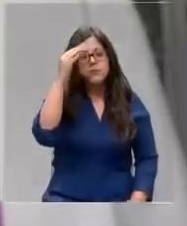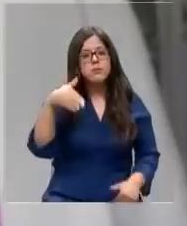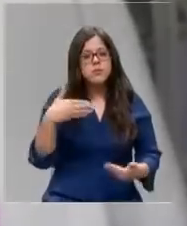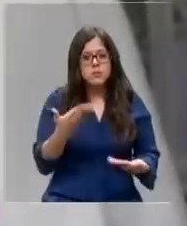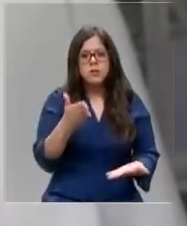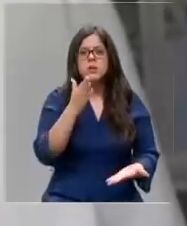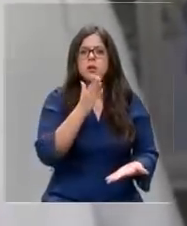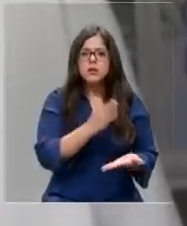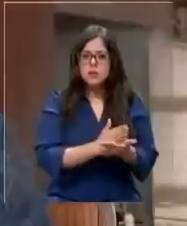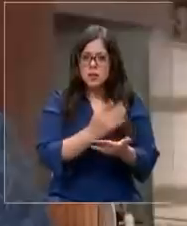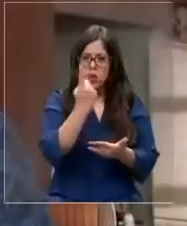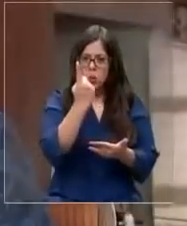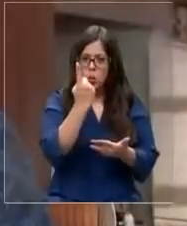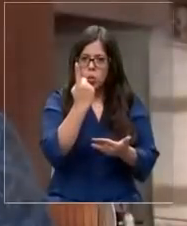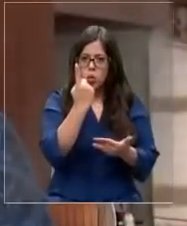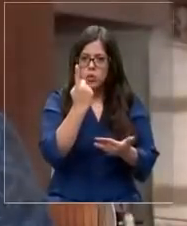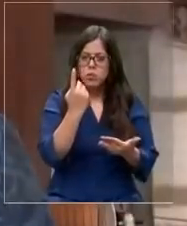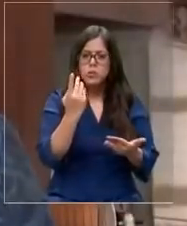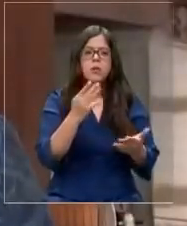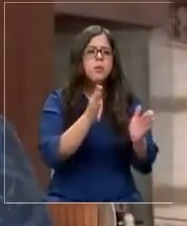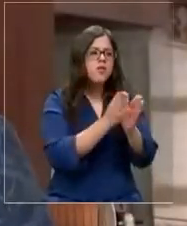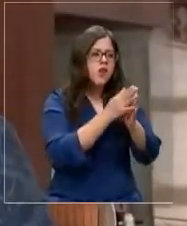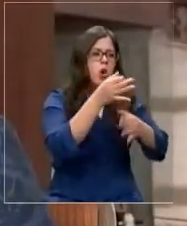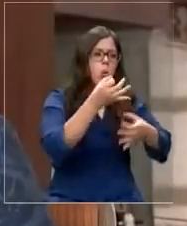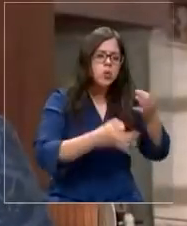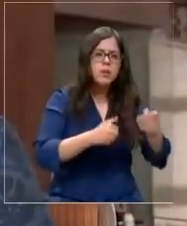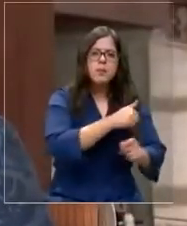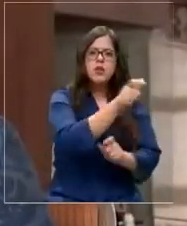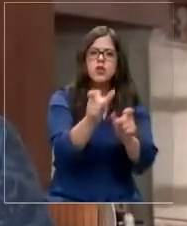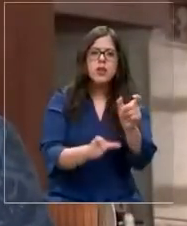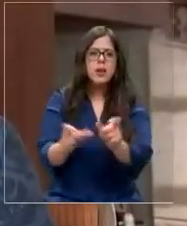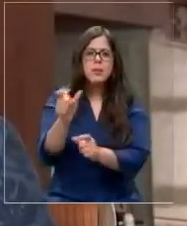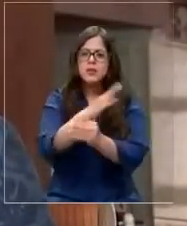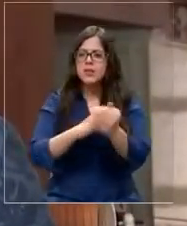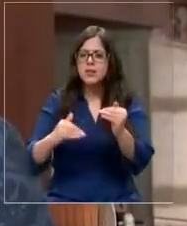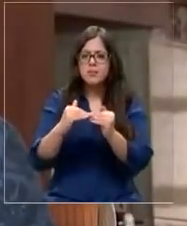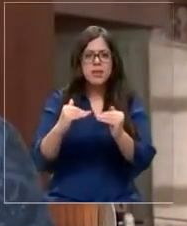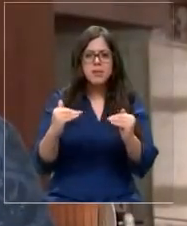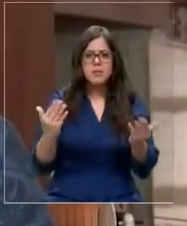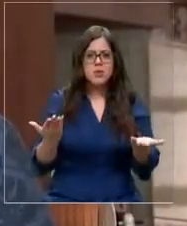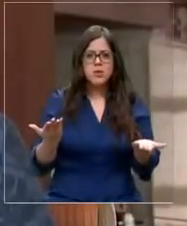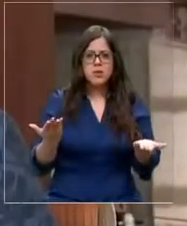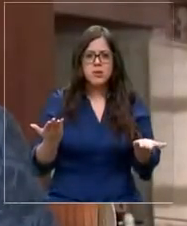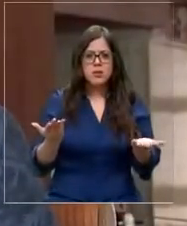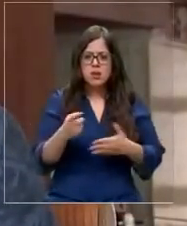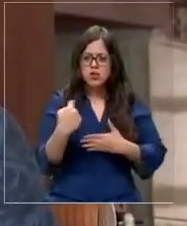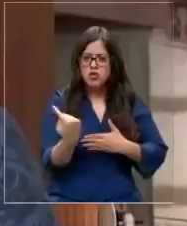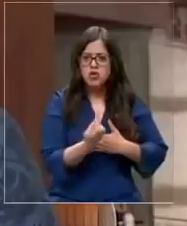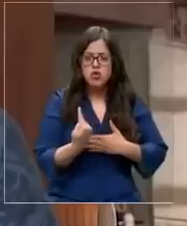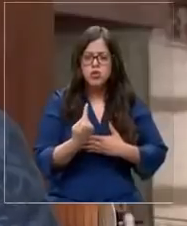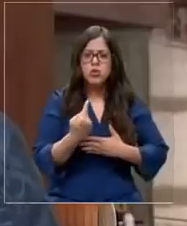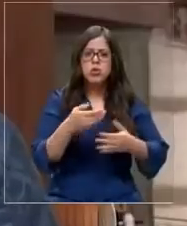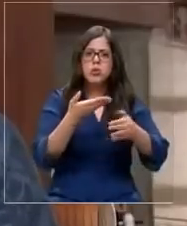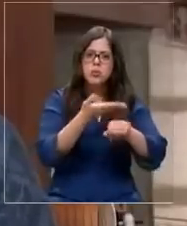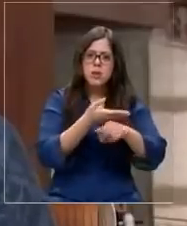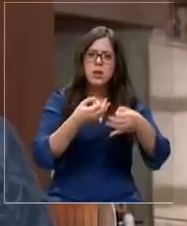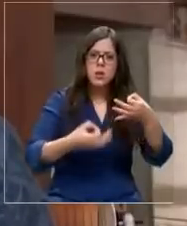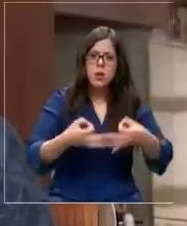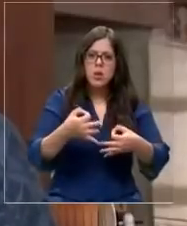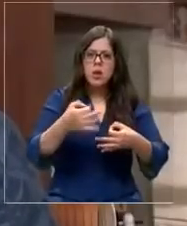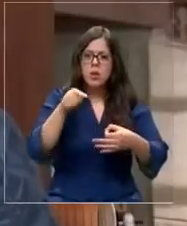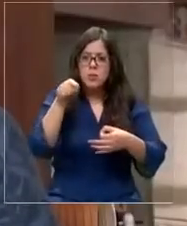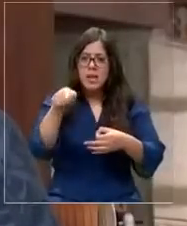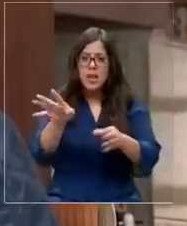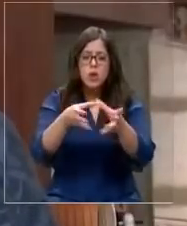exigen una cosa. Justicia para todos los que están pasando lo que estamos pasando nosotros. Justicia porque estos